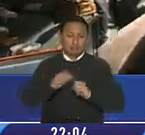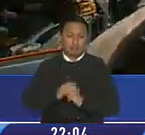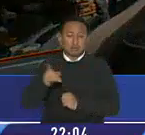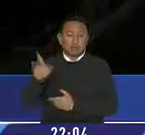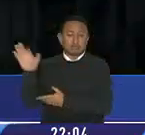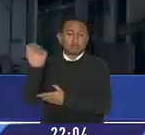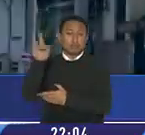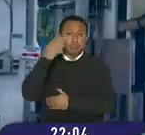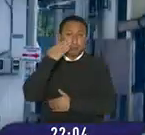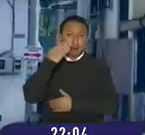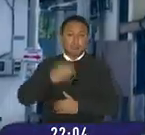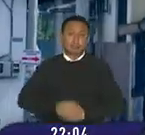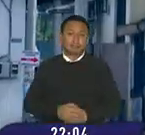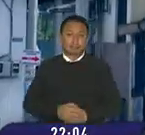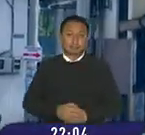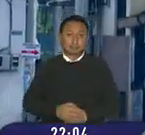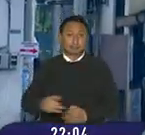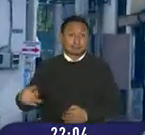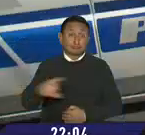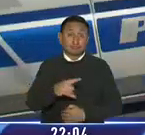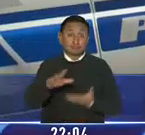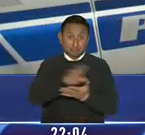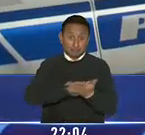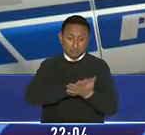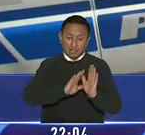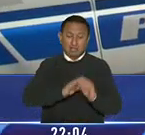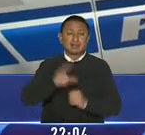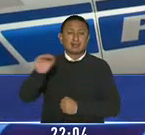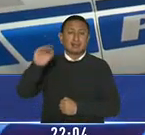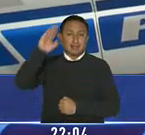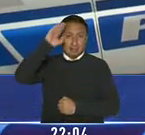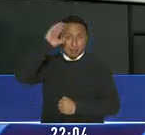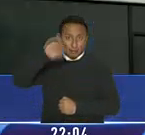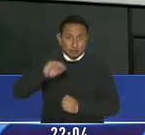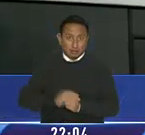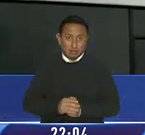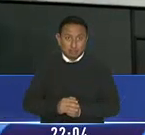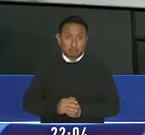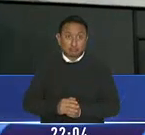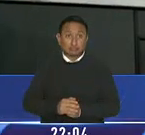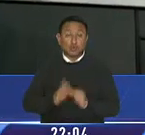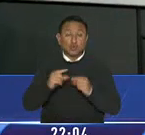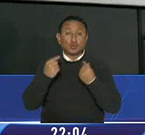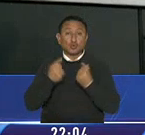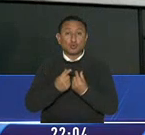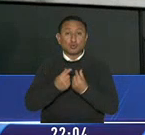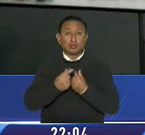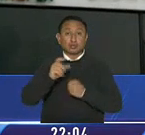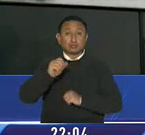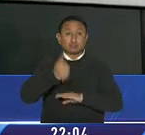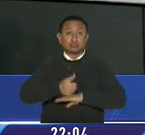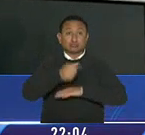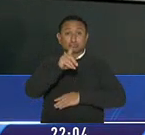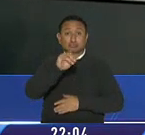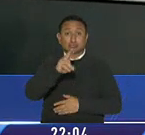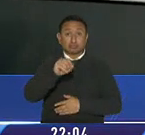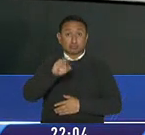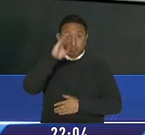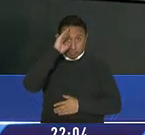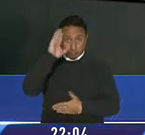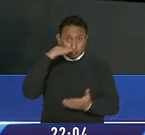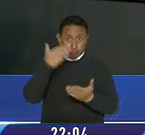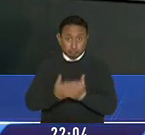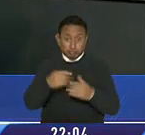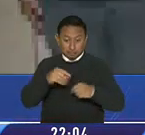representante legal. Para evitar que la escena se altere, avisó a la policía, agentes de la unidad de delitos sexuales de la INAPEN llegaron y en